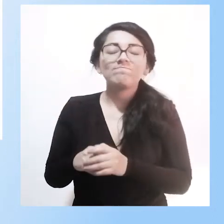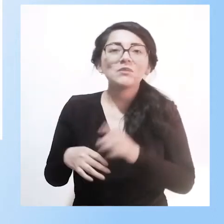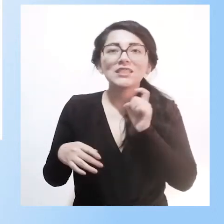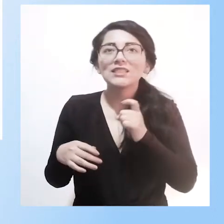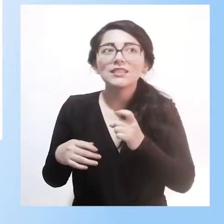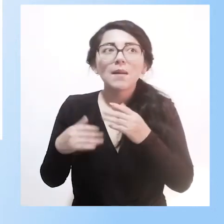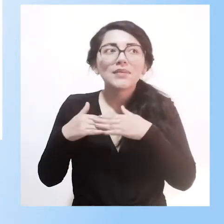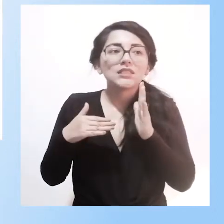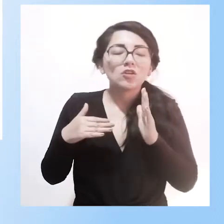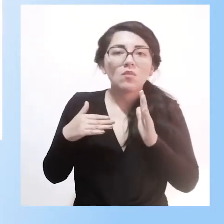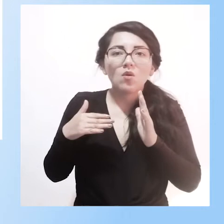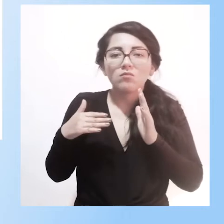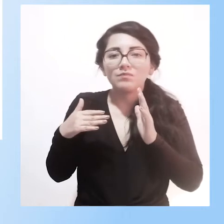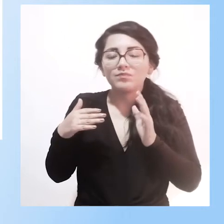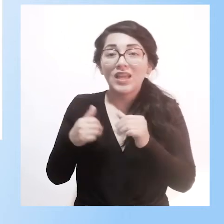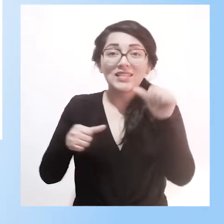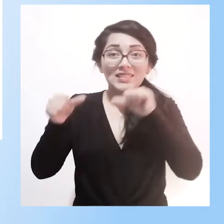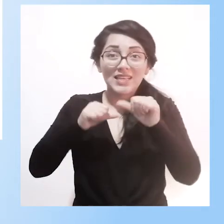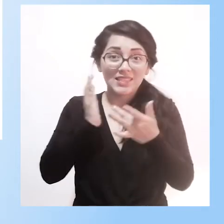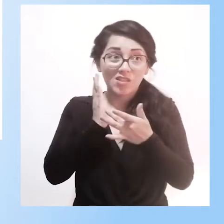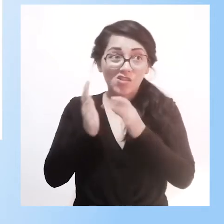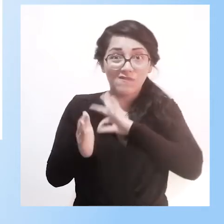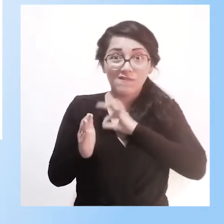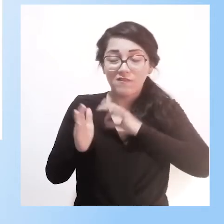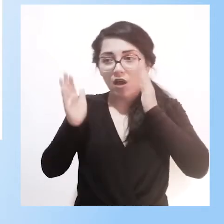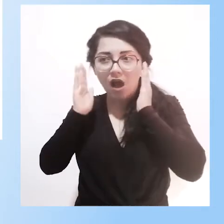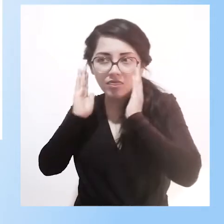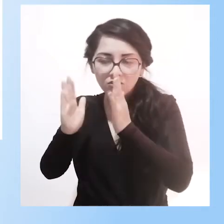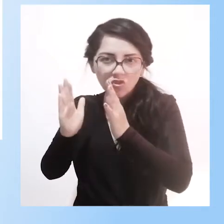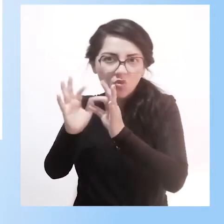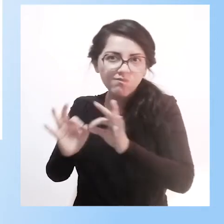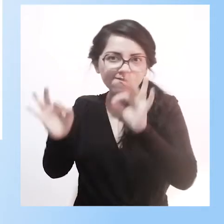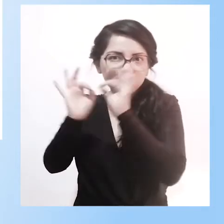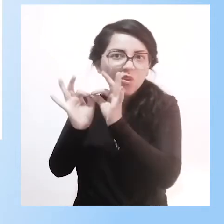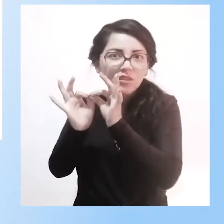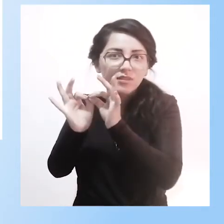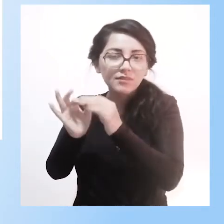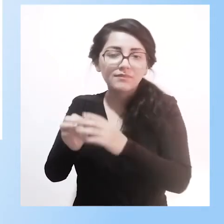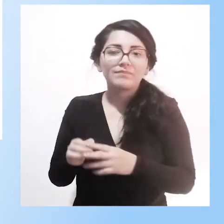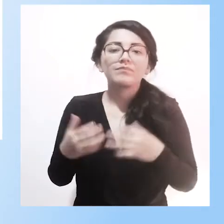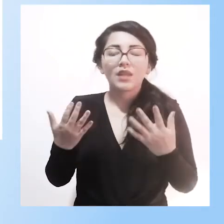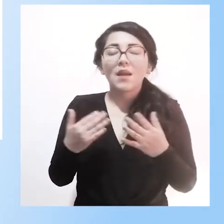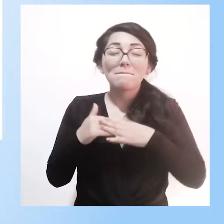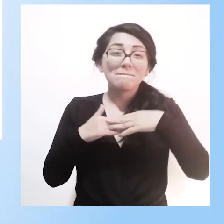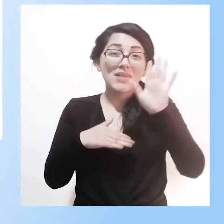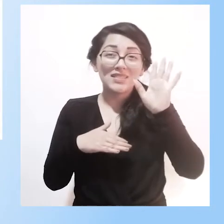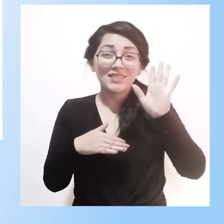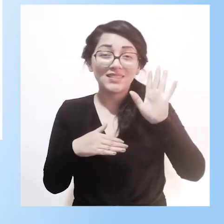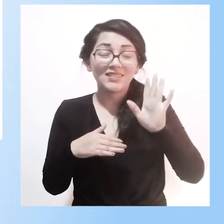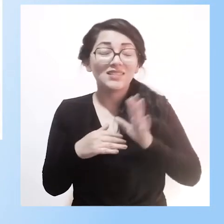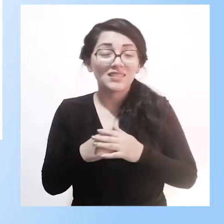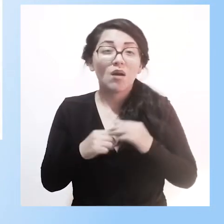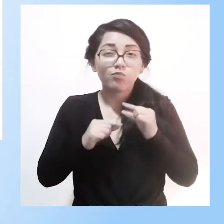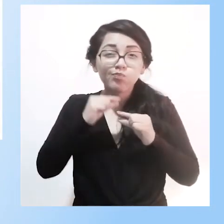científicos técnicos muy importantes. Uno que nosotros hemos progresado bastante y no es